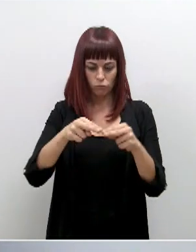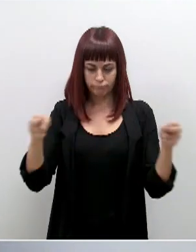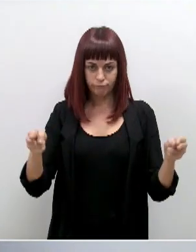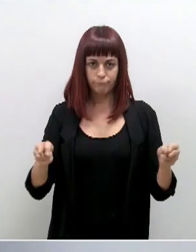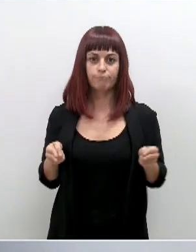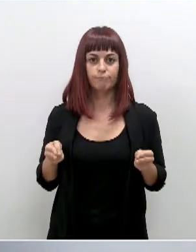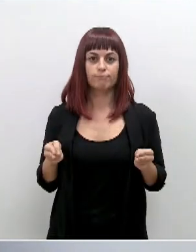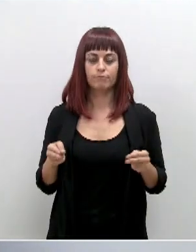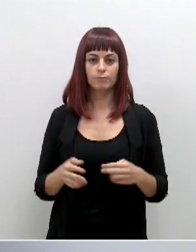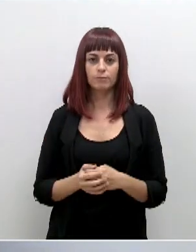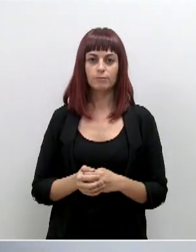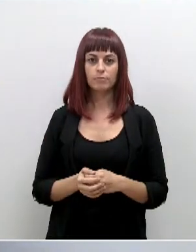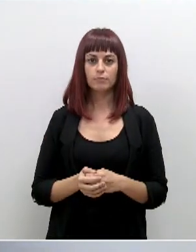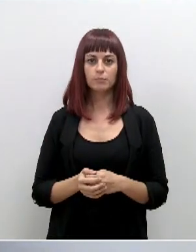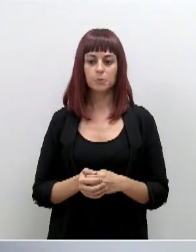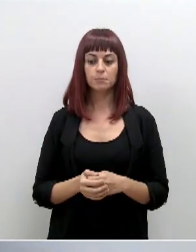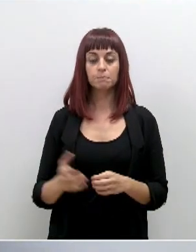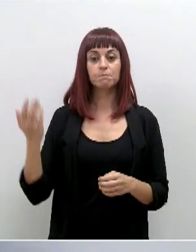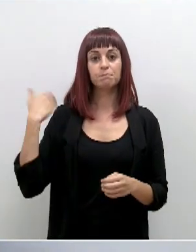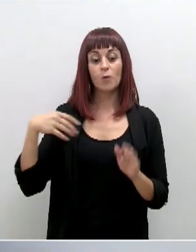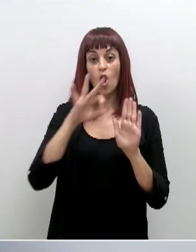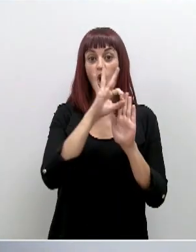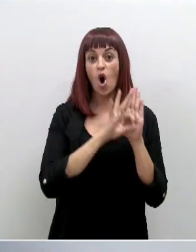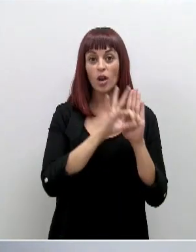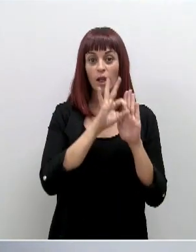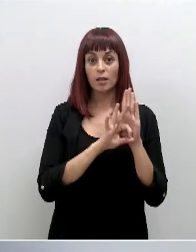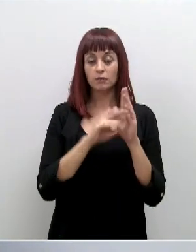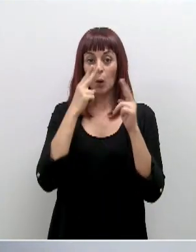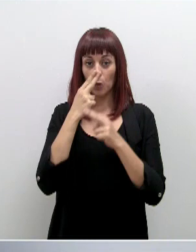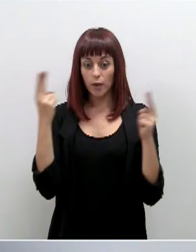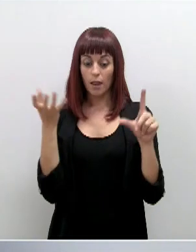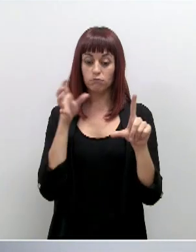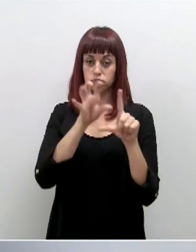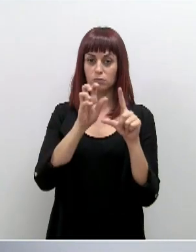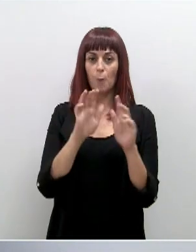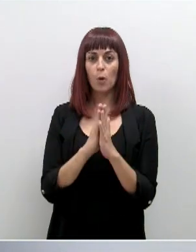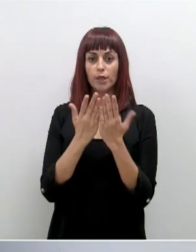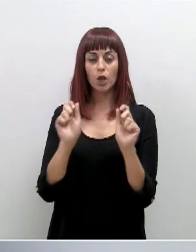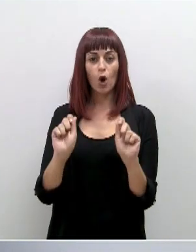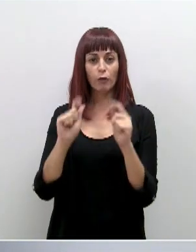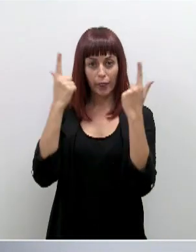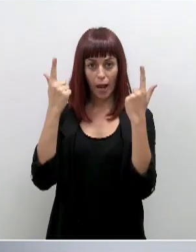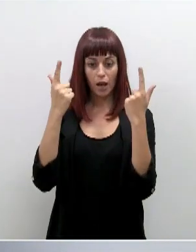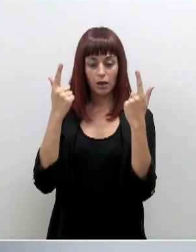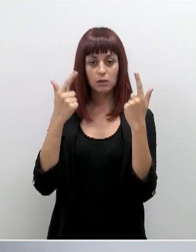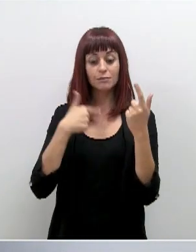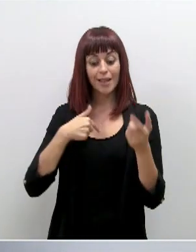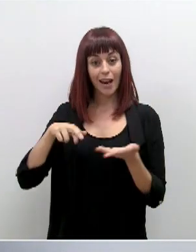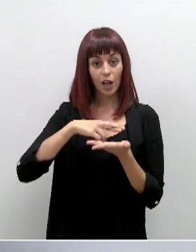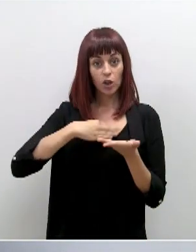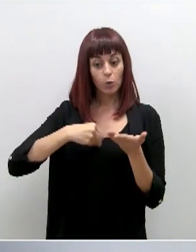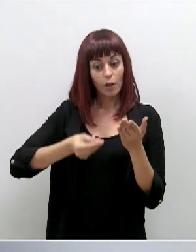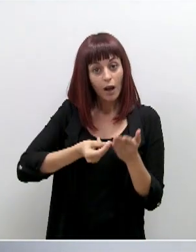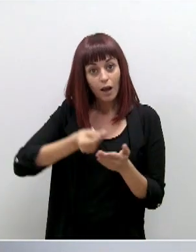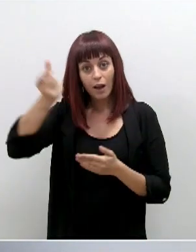A partir de cuando quede publicada la orden en el Boletín Oficial de la región, no estará permitido salir de la región de